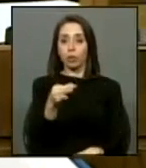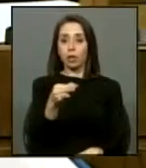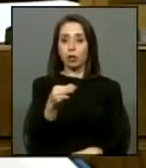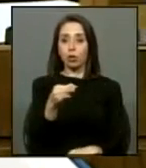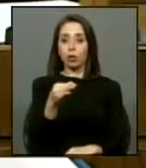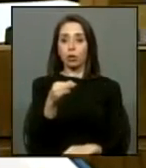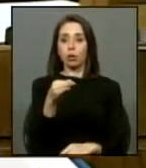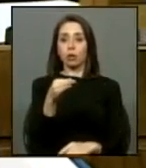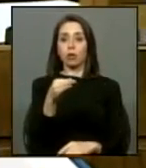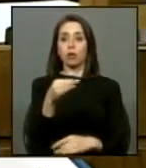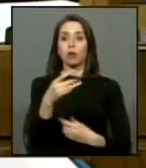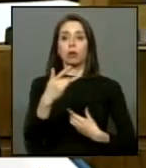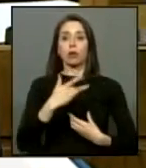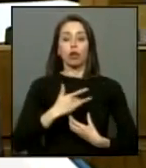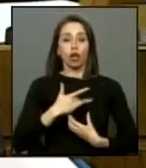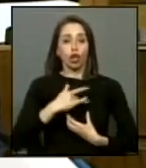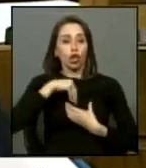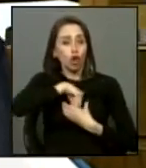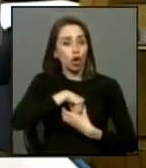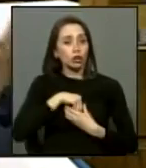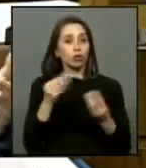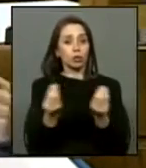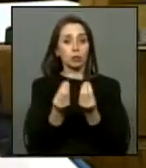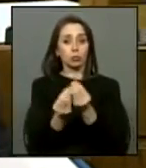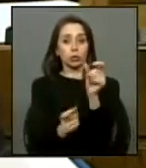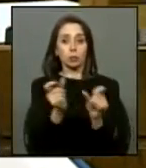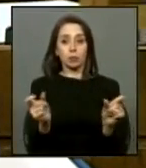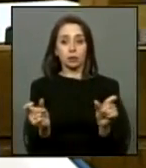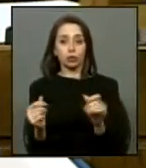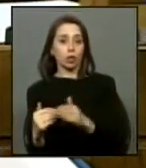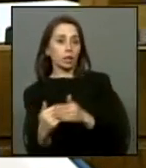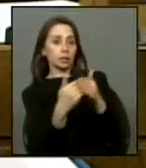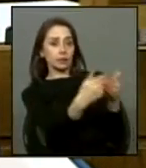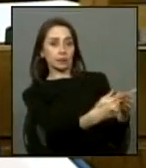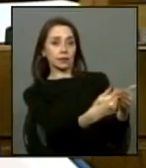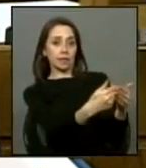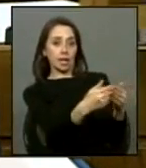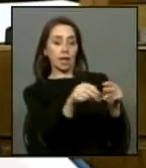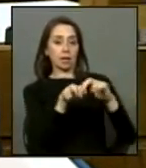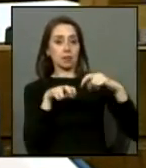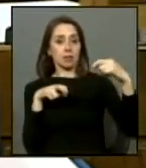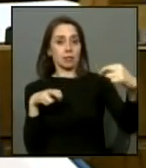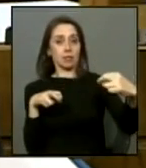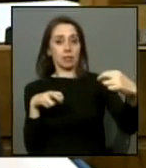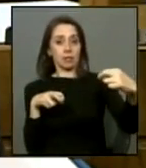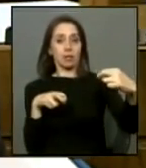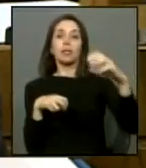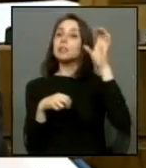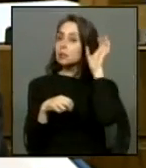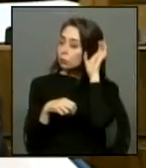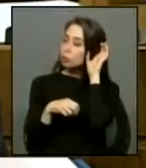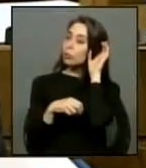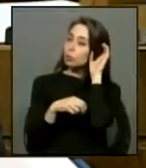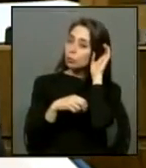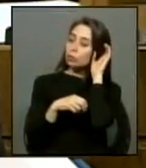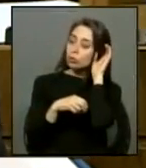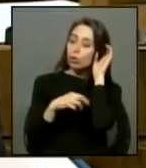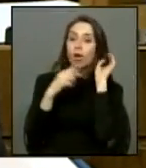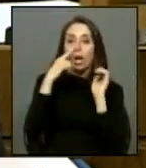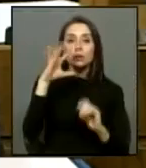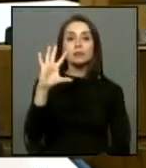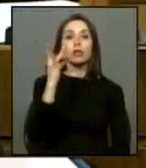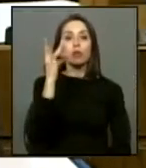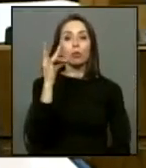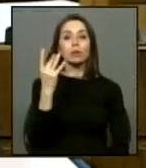fondo del corazón de muchos de los que están al otro lado en este minuto en la sala escucharon con atención y se dieron cuenta